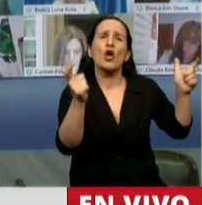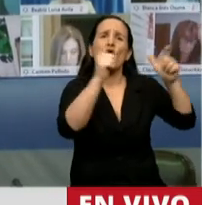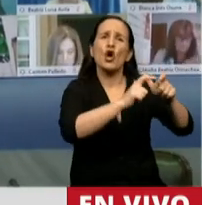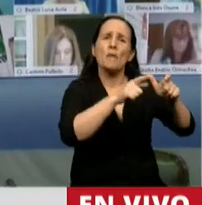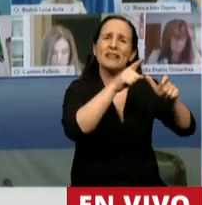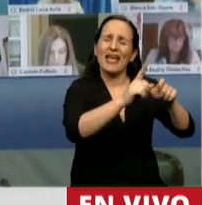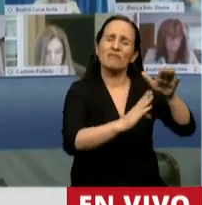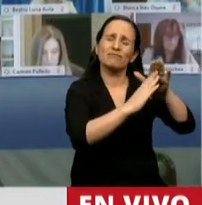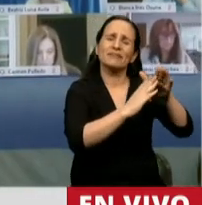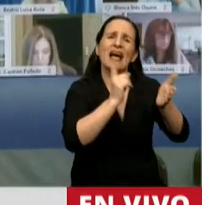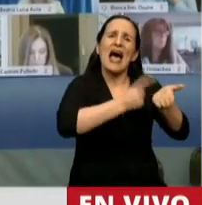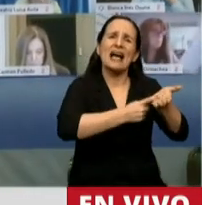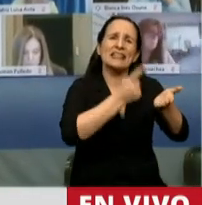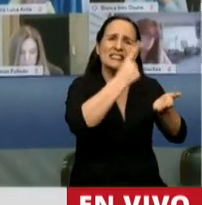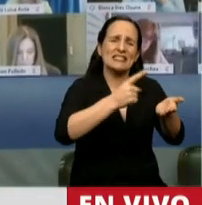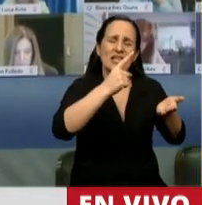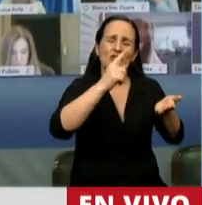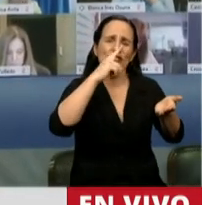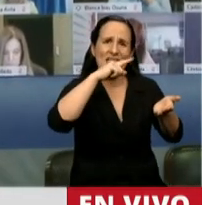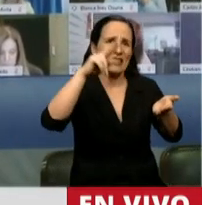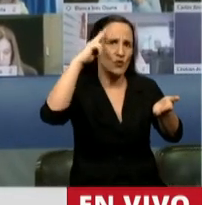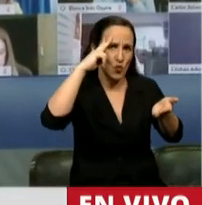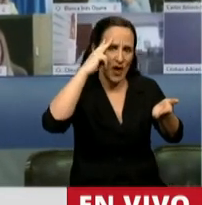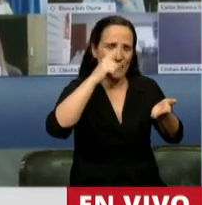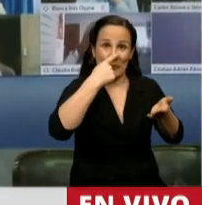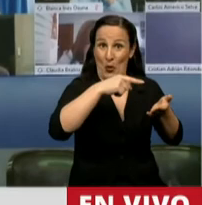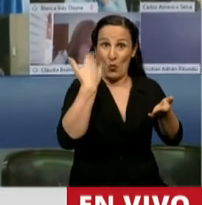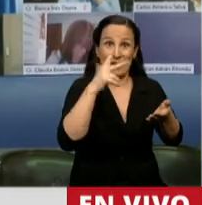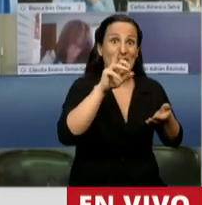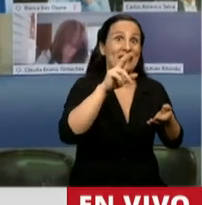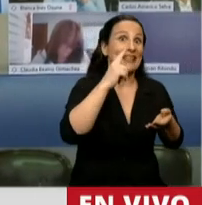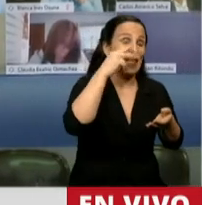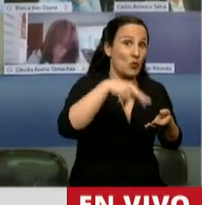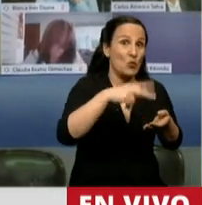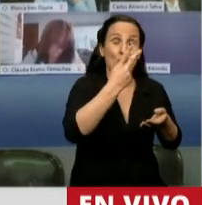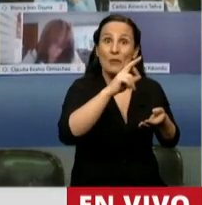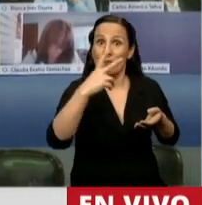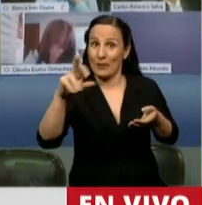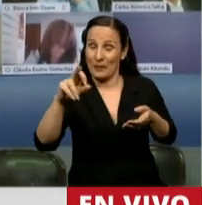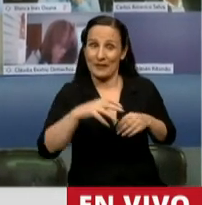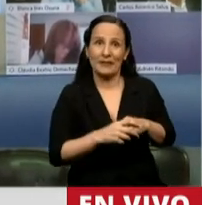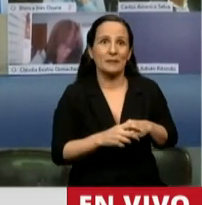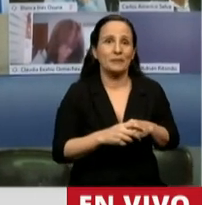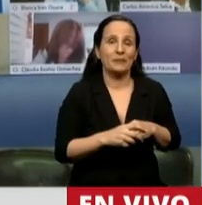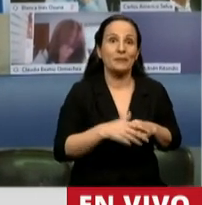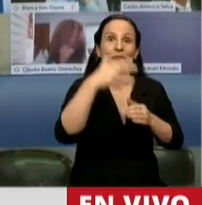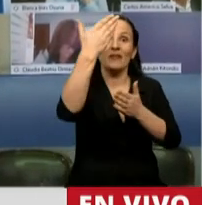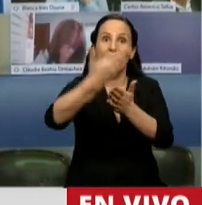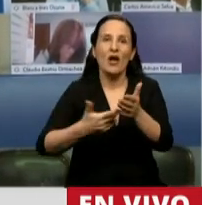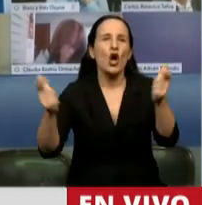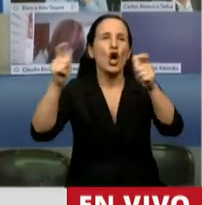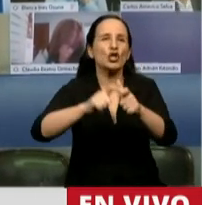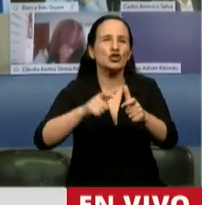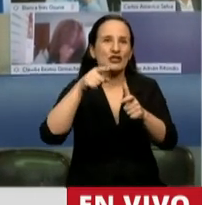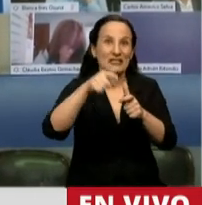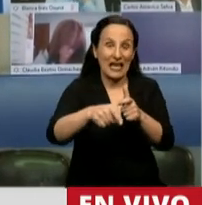Ejecutivo número 179 es la última 30 de junio de 2020 acta del Consejo del